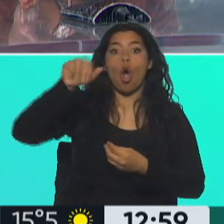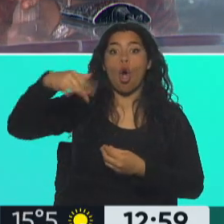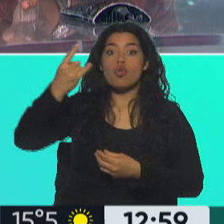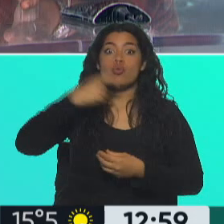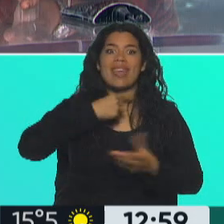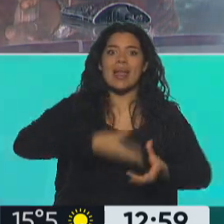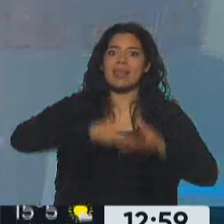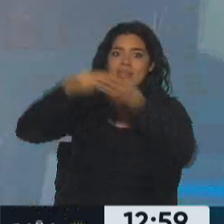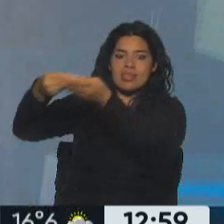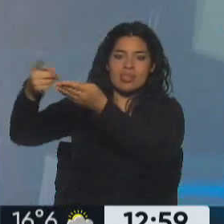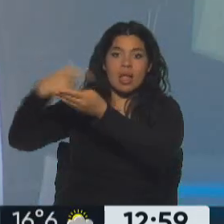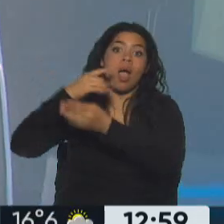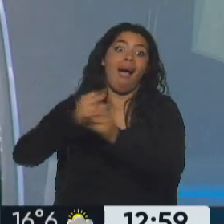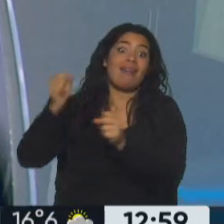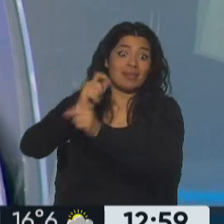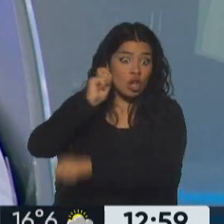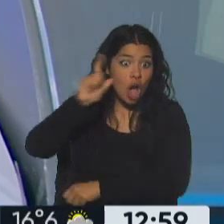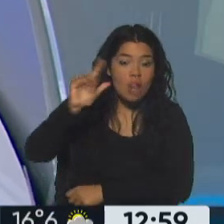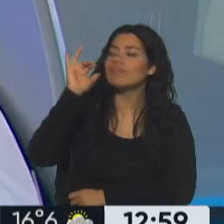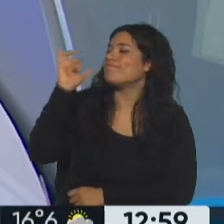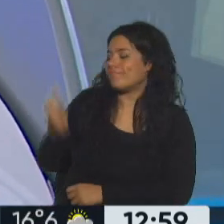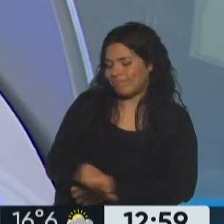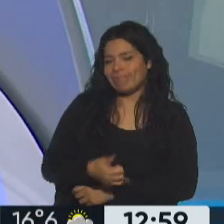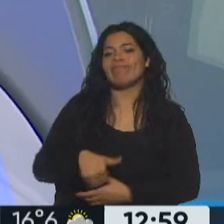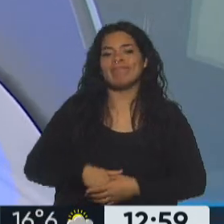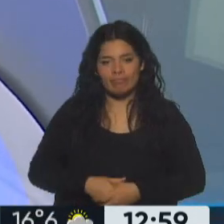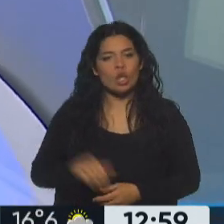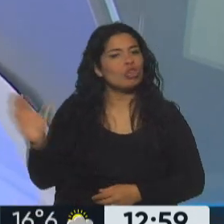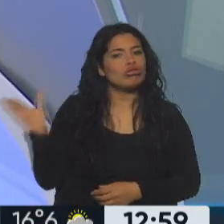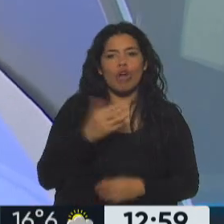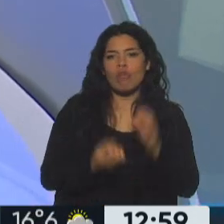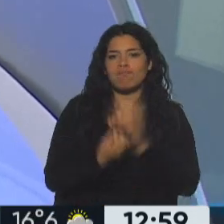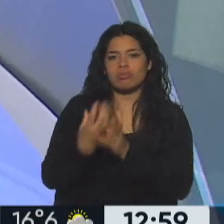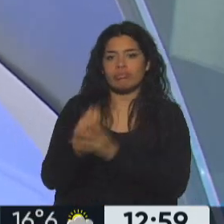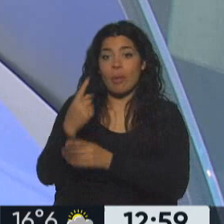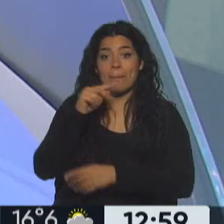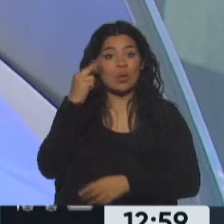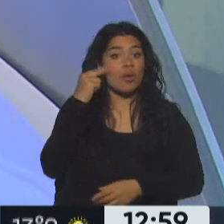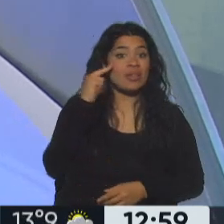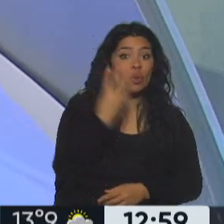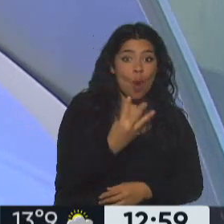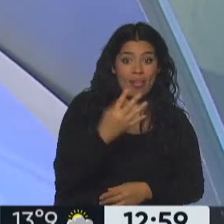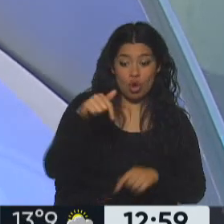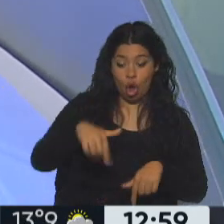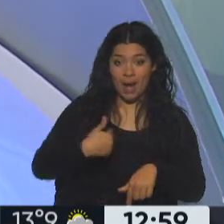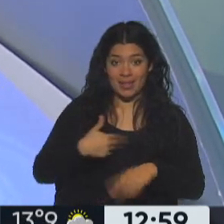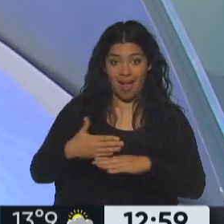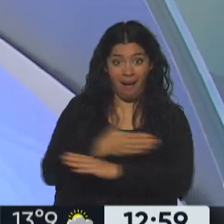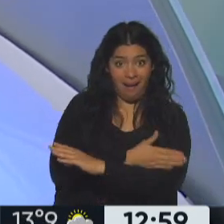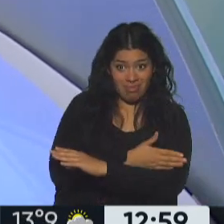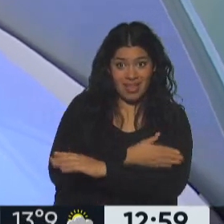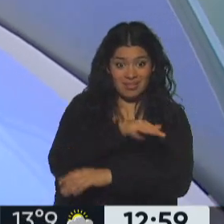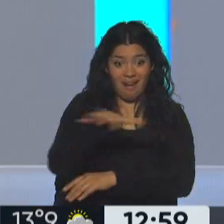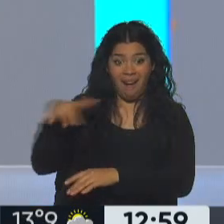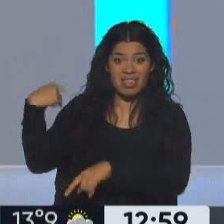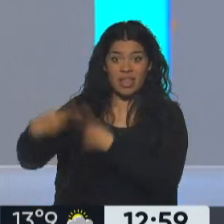década del 70. Lo inventaron todo, porque antes del 94 en la Argentina los indígenas eran prácticamente